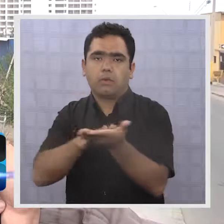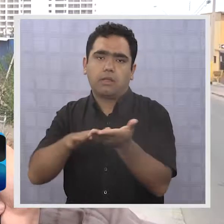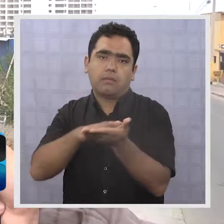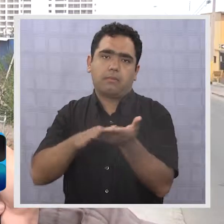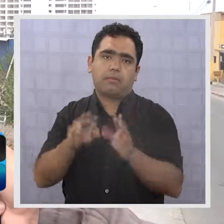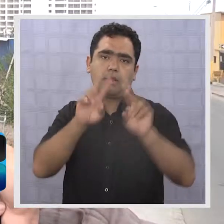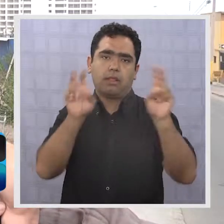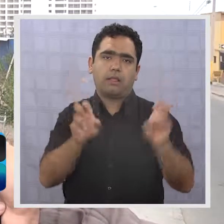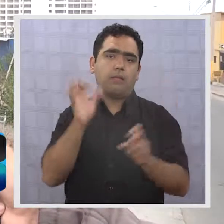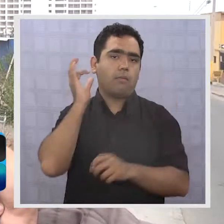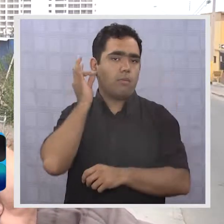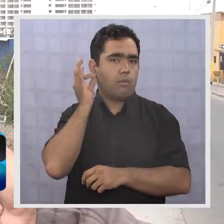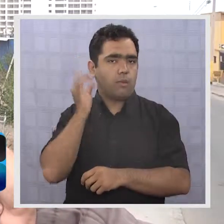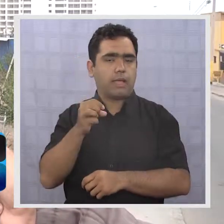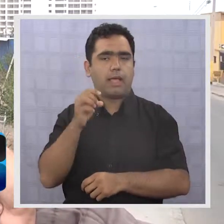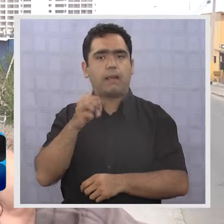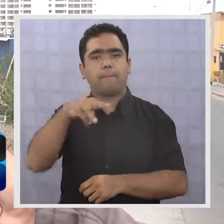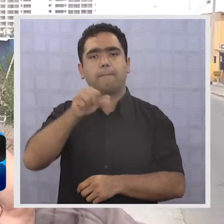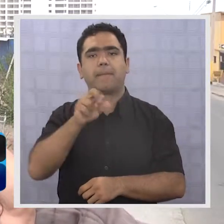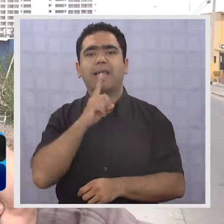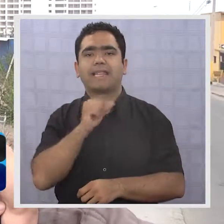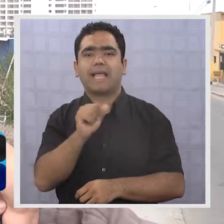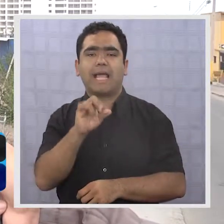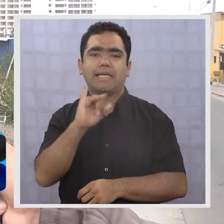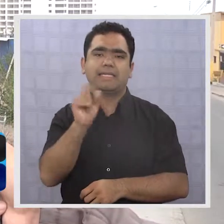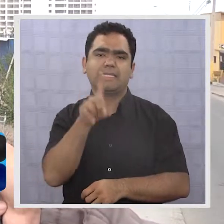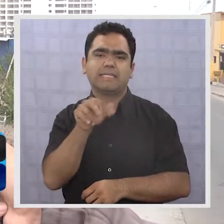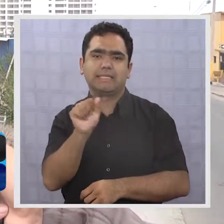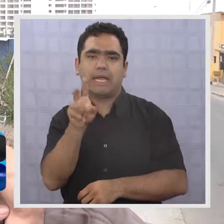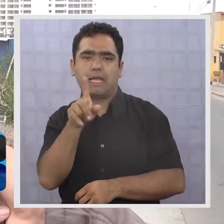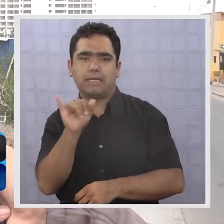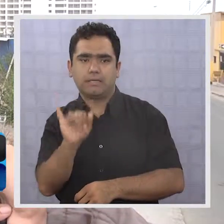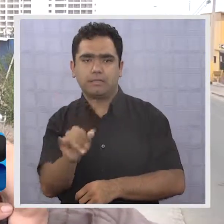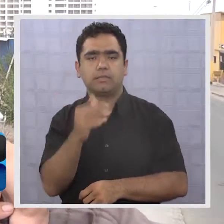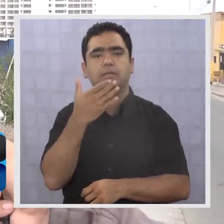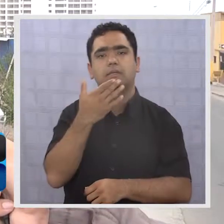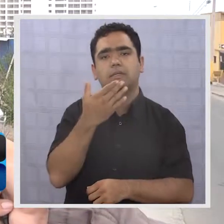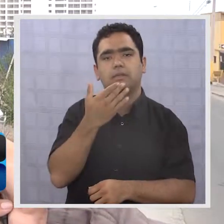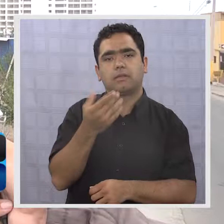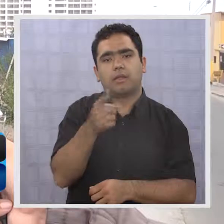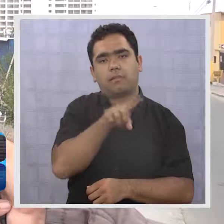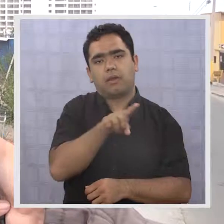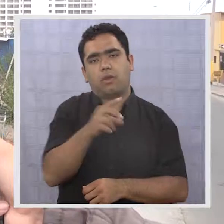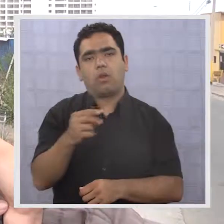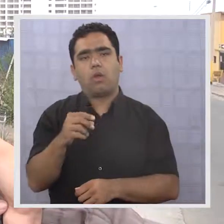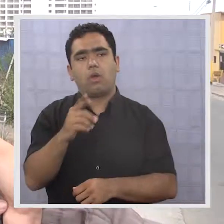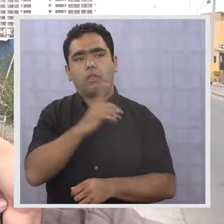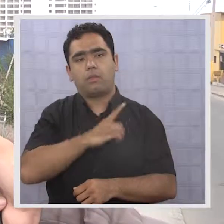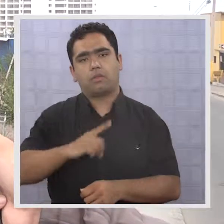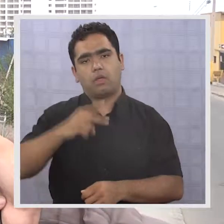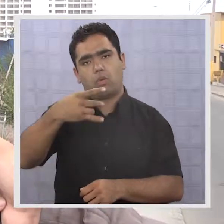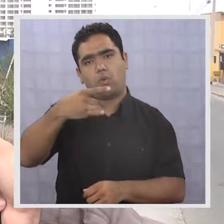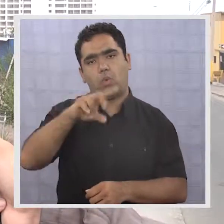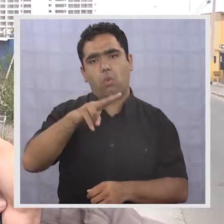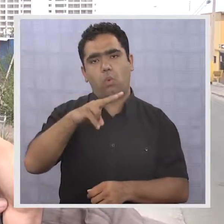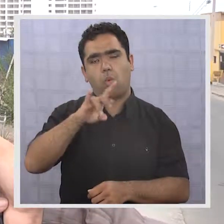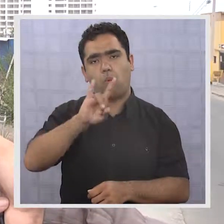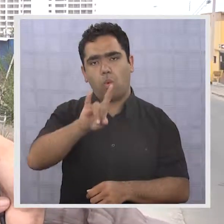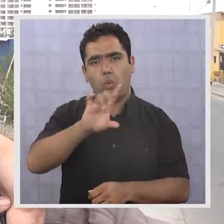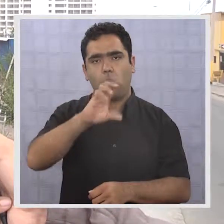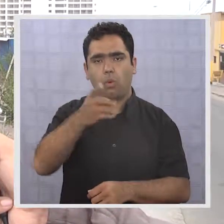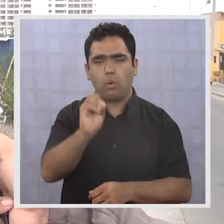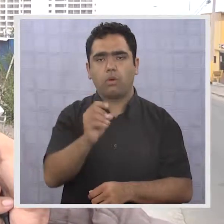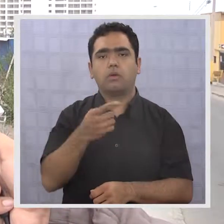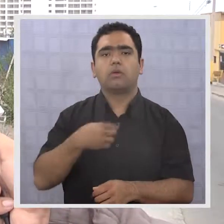Martí Sassi, al liderazgo basado en labores judiciales del diputado Gutiérrez. En consecuencia, nosotros